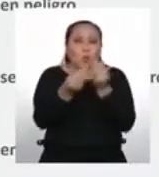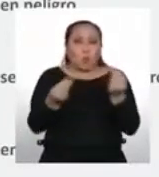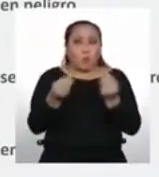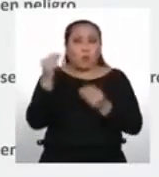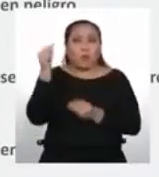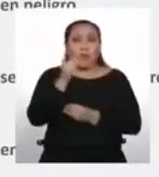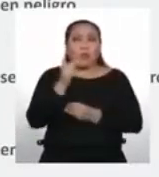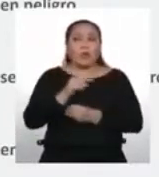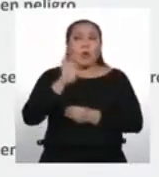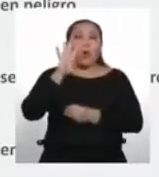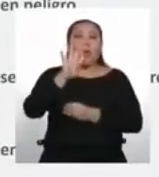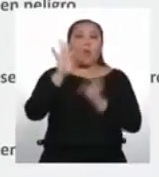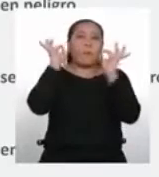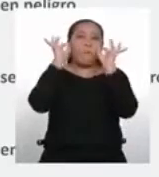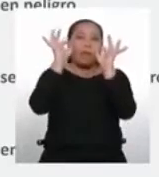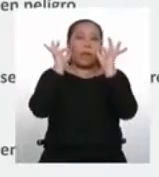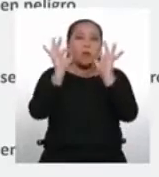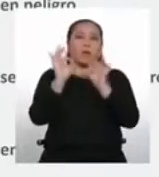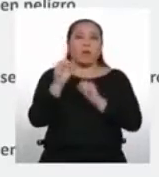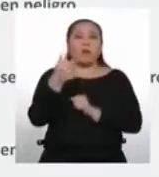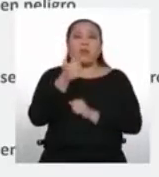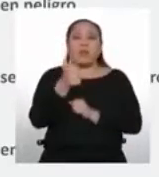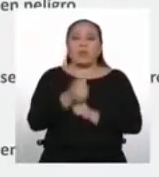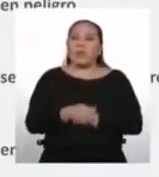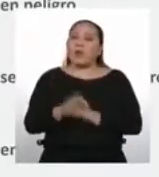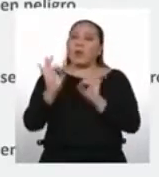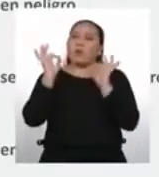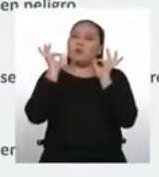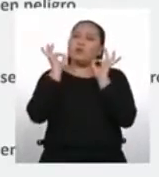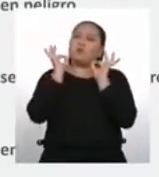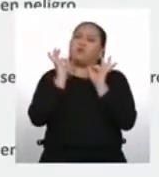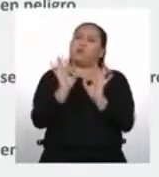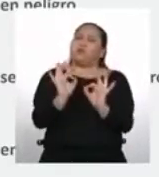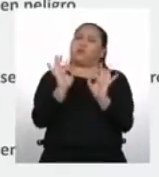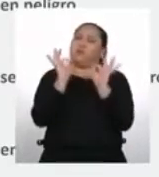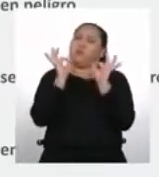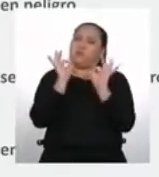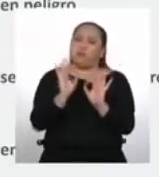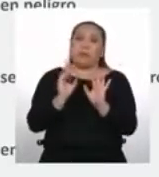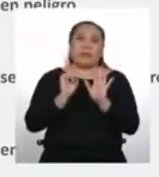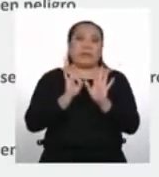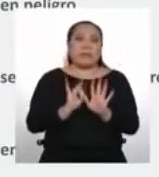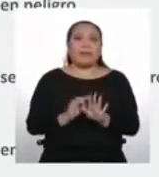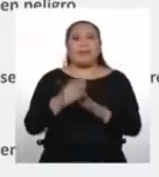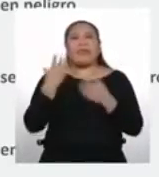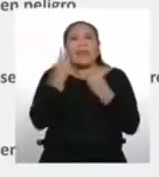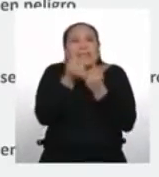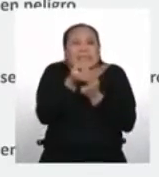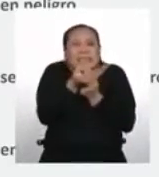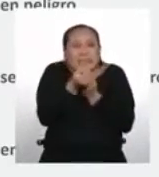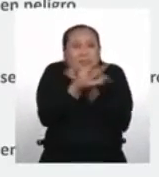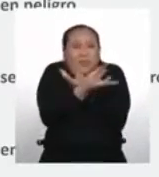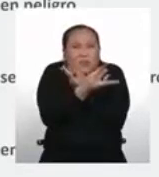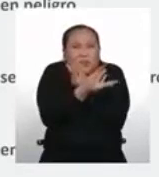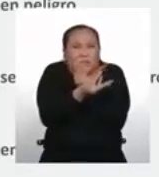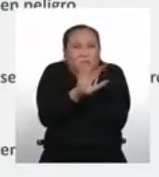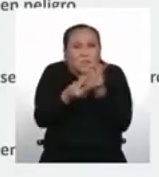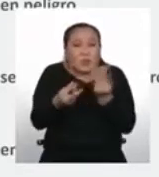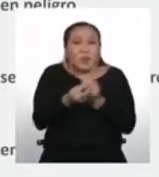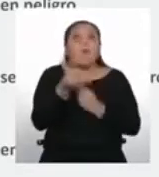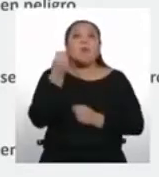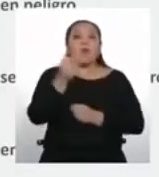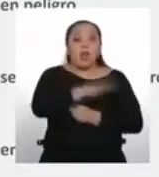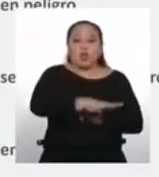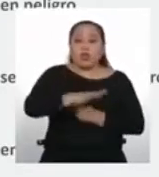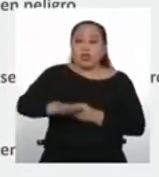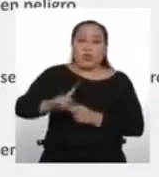hay 4 en peligro, 10 seriamente en peligro y 7 en situación crítica. Esto sucede porque los niños y